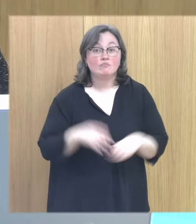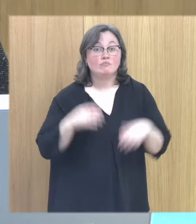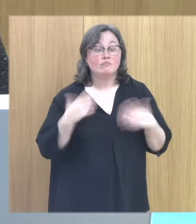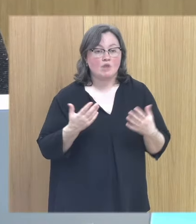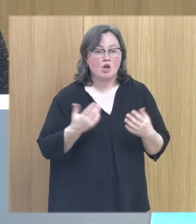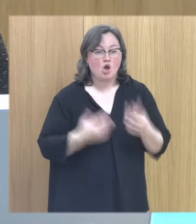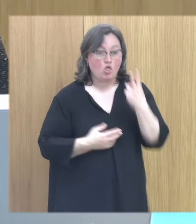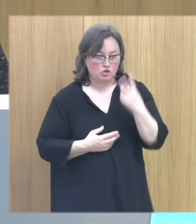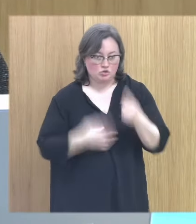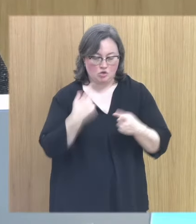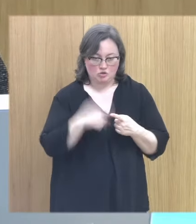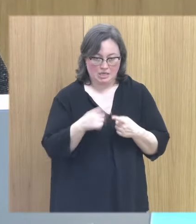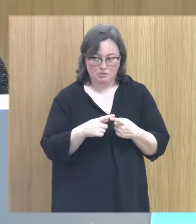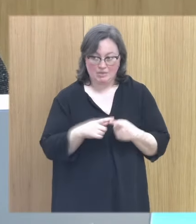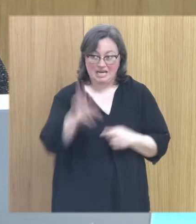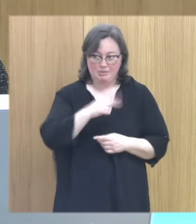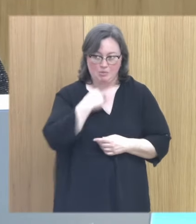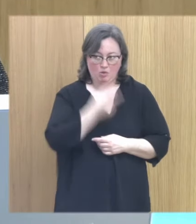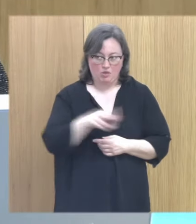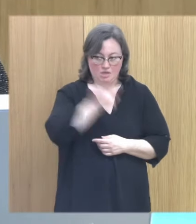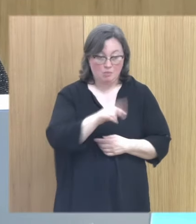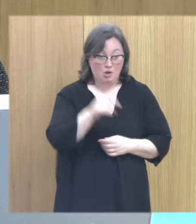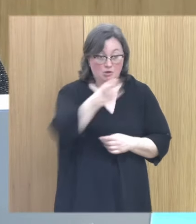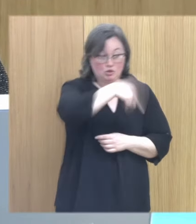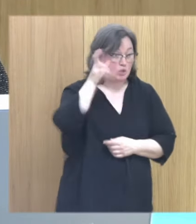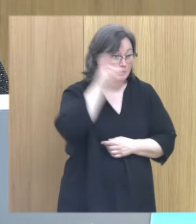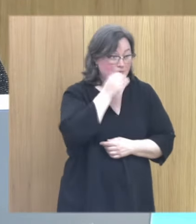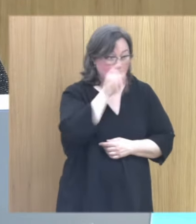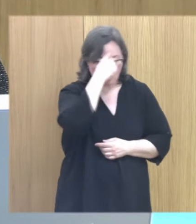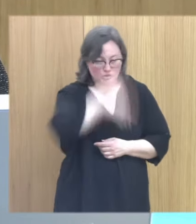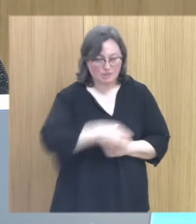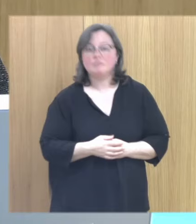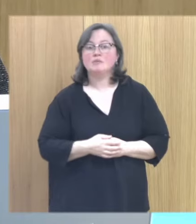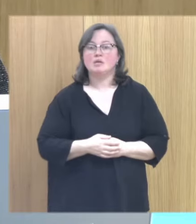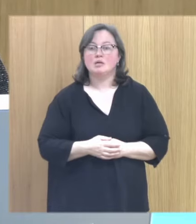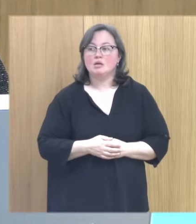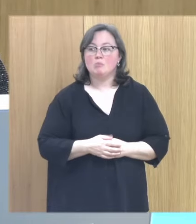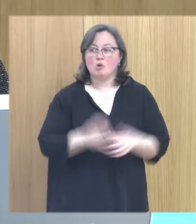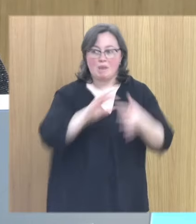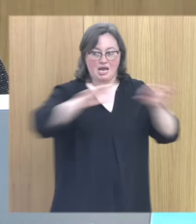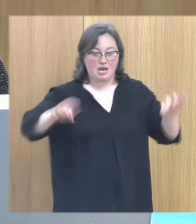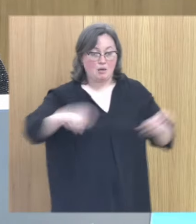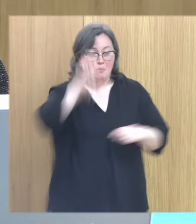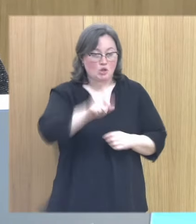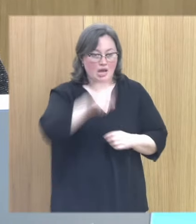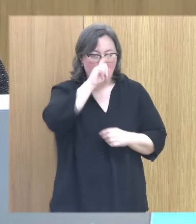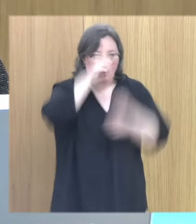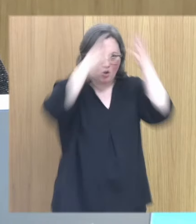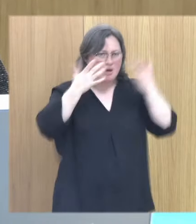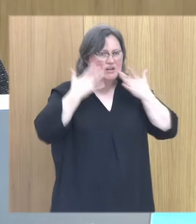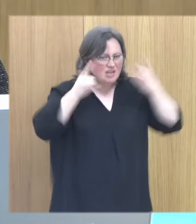dos cosas clave lo voy a repetir en alto porque creo que no se te habrá oído pero cómo validar cuando no hay un recuerdo